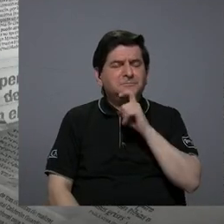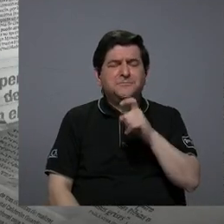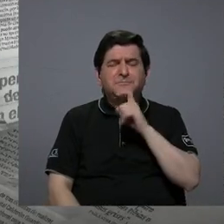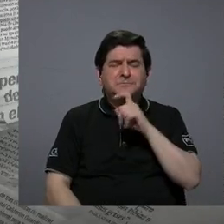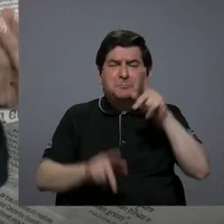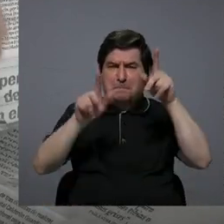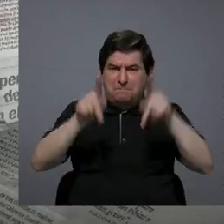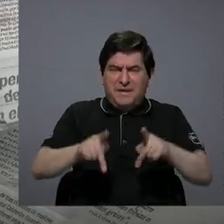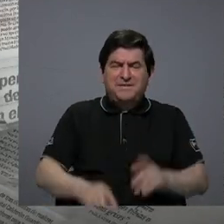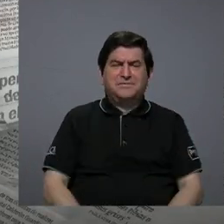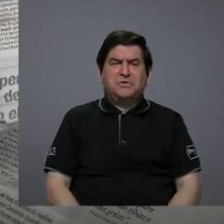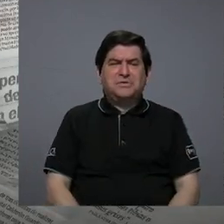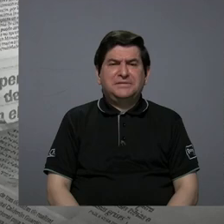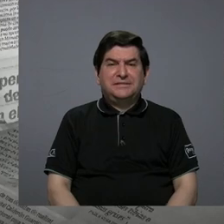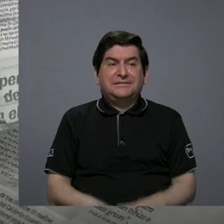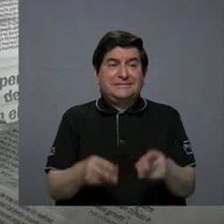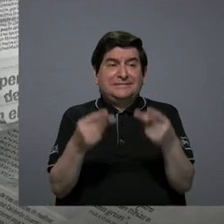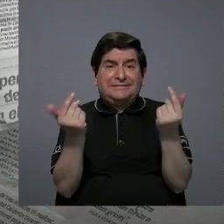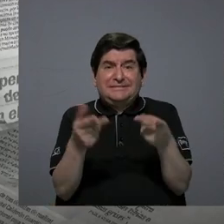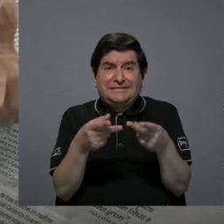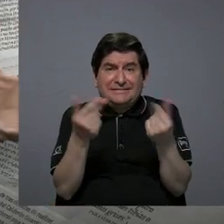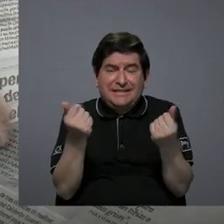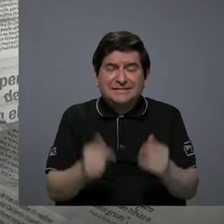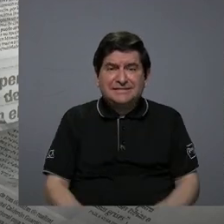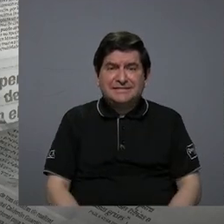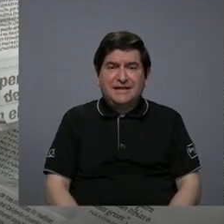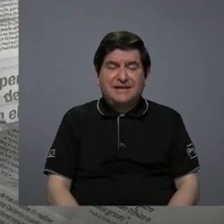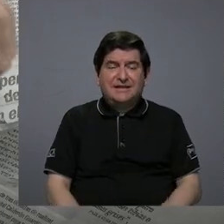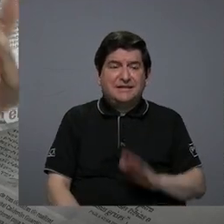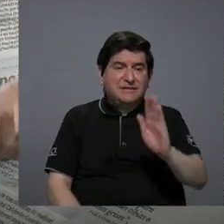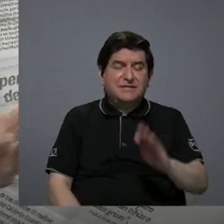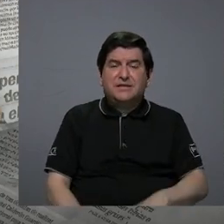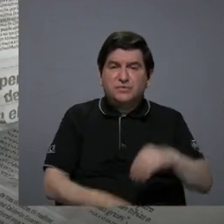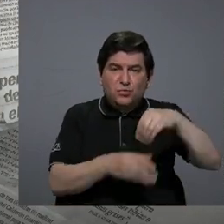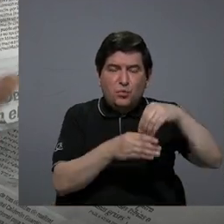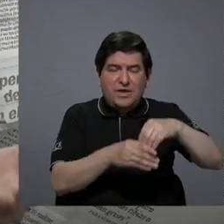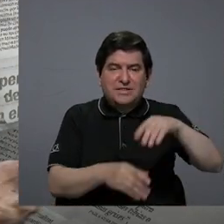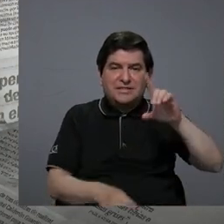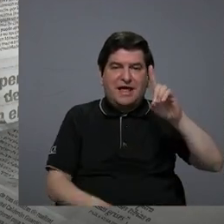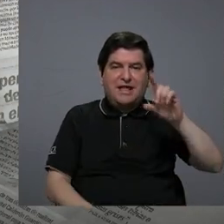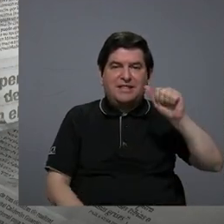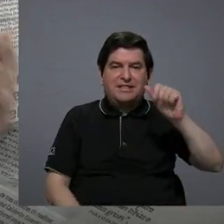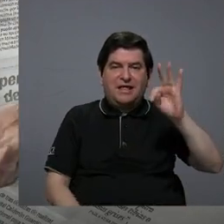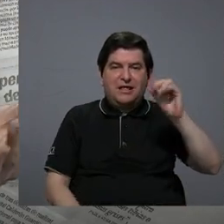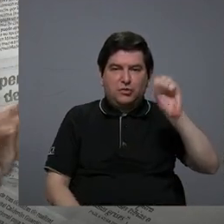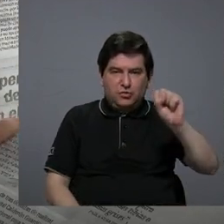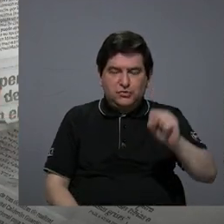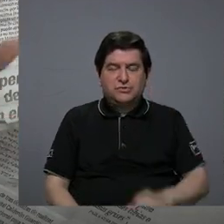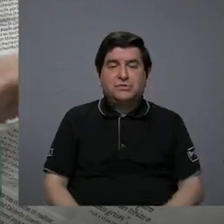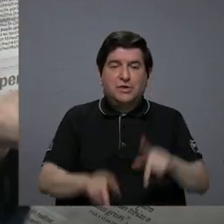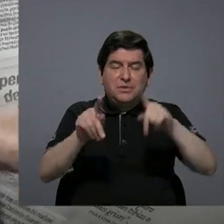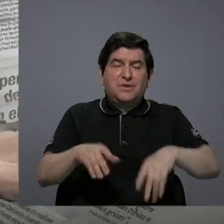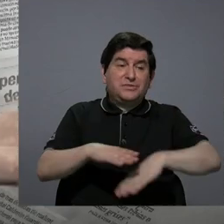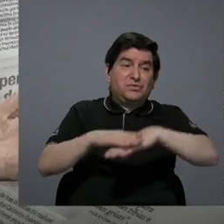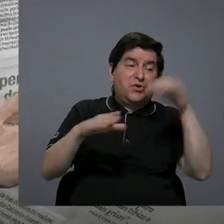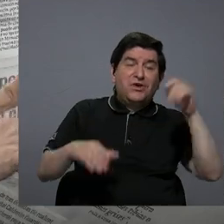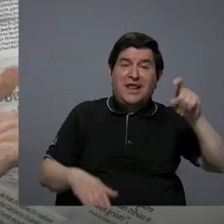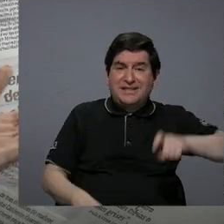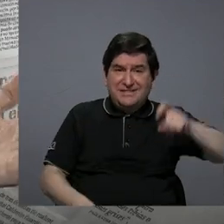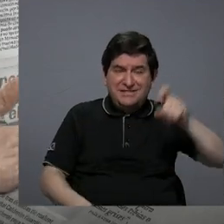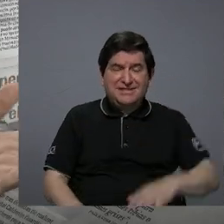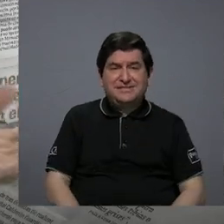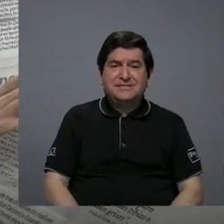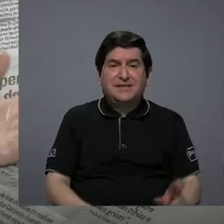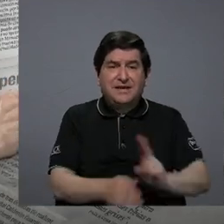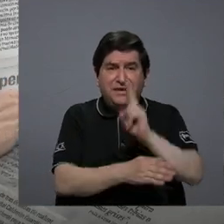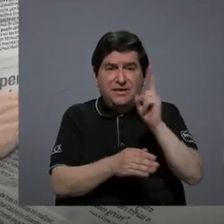que la gente gaste datos porque la mayoría de fuera de la ciudad lo que ocupa lo que